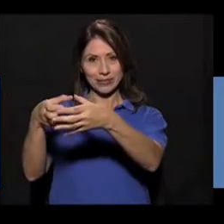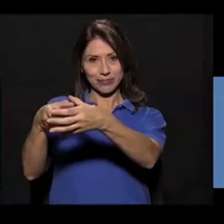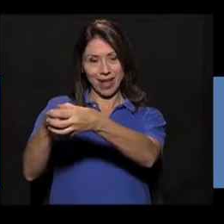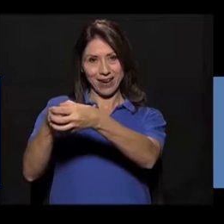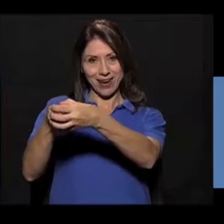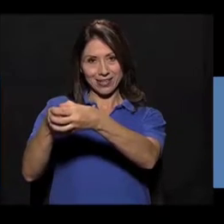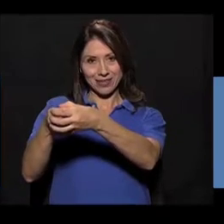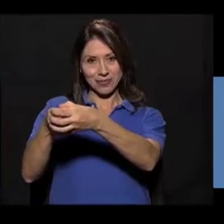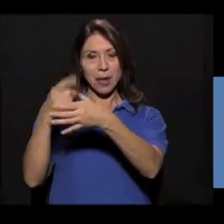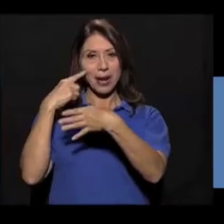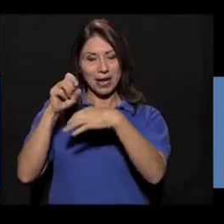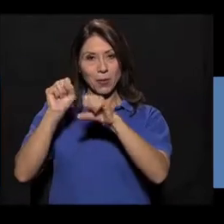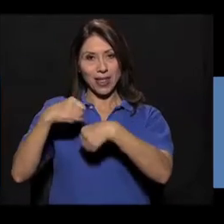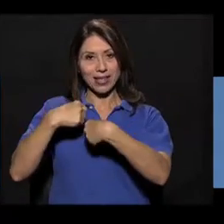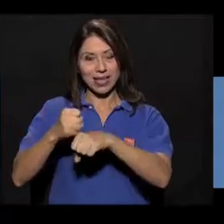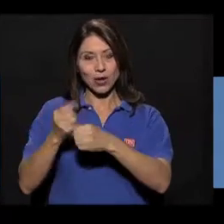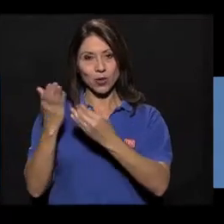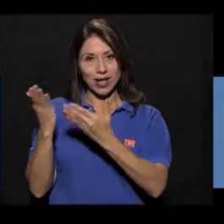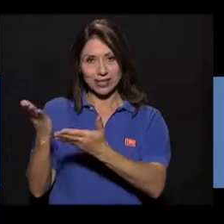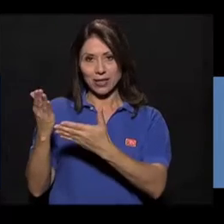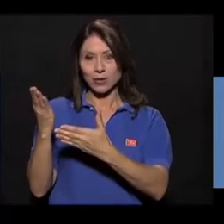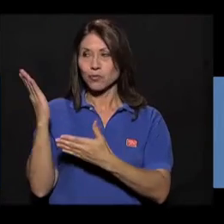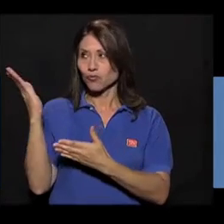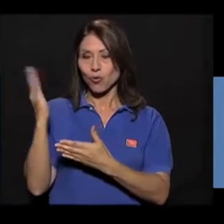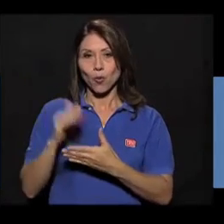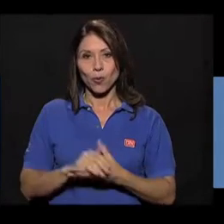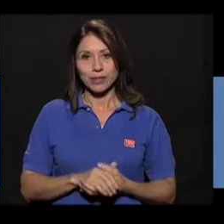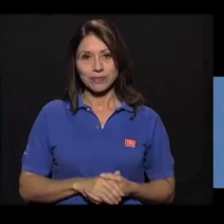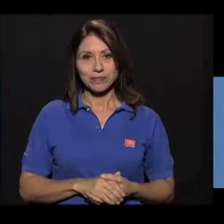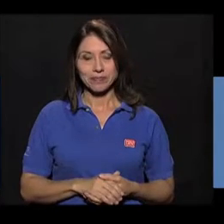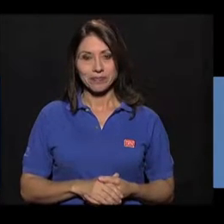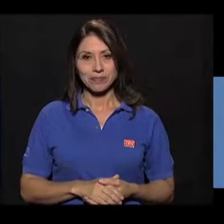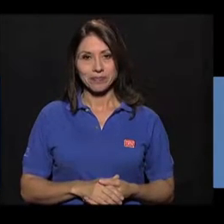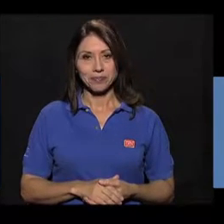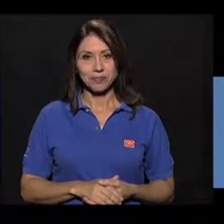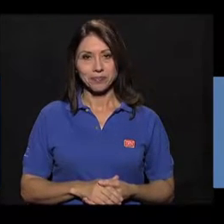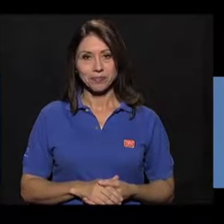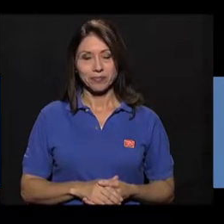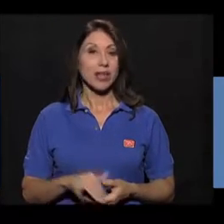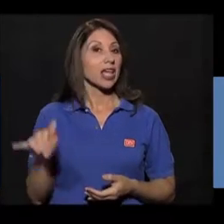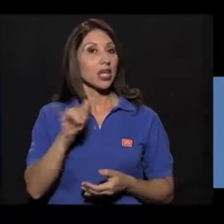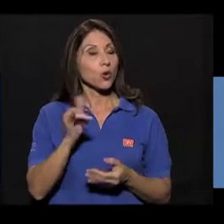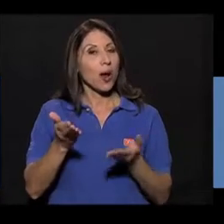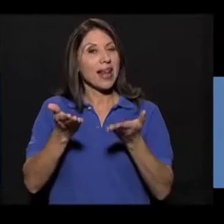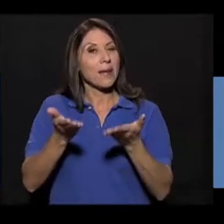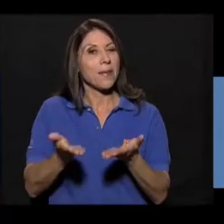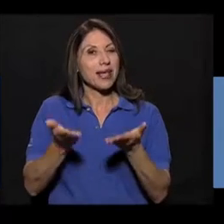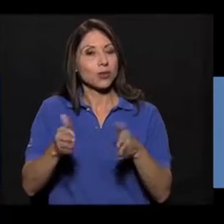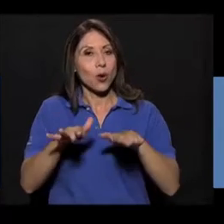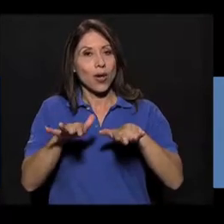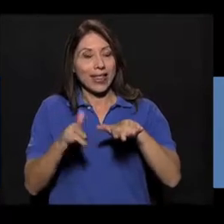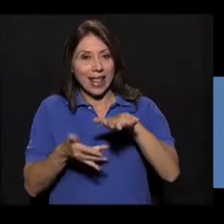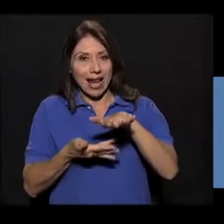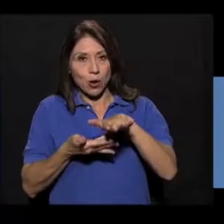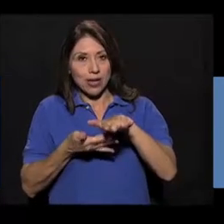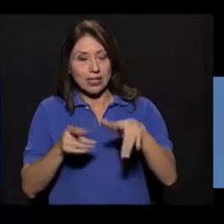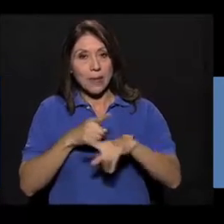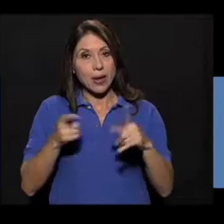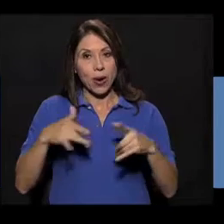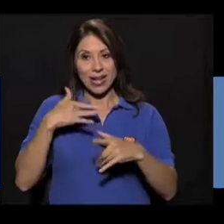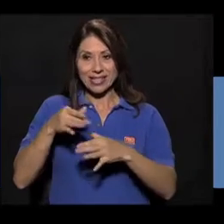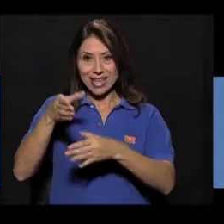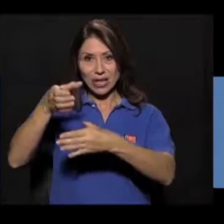las manos agarradas. A la barba. Ok. Bajo y subo. El peso igual en los talones, pero esto me va dar una seguridad.